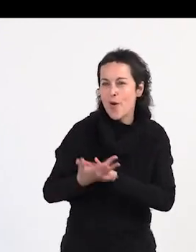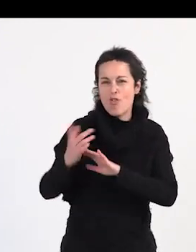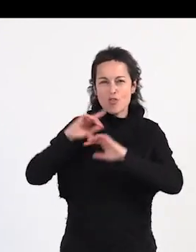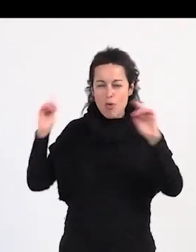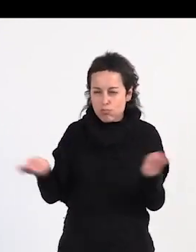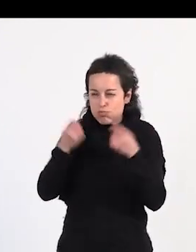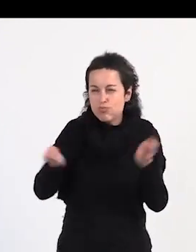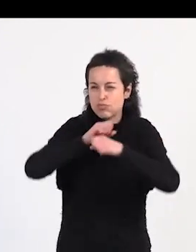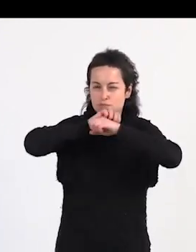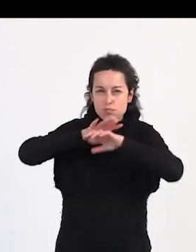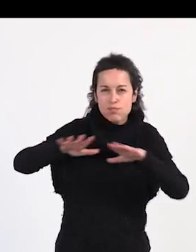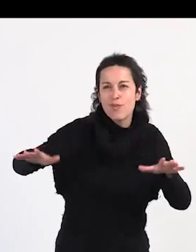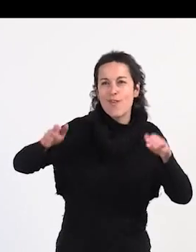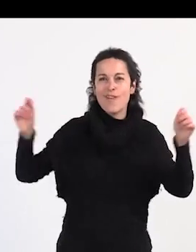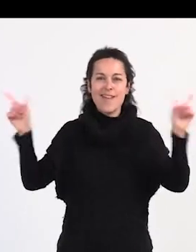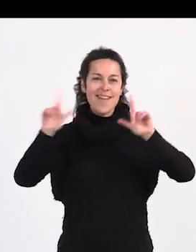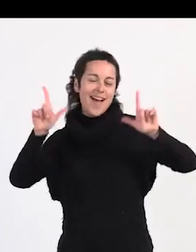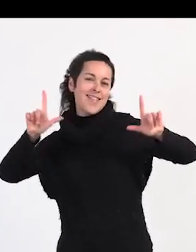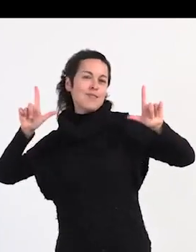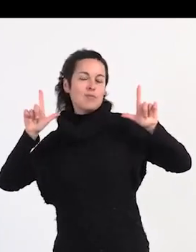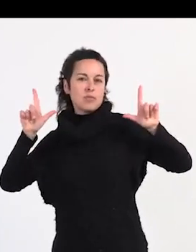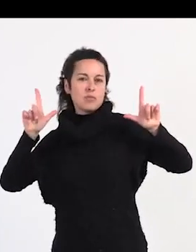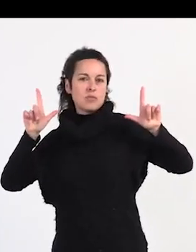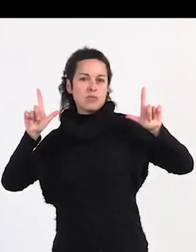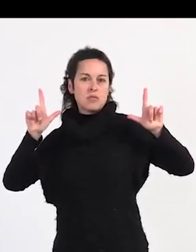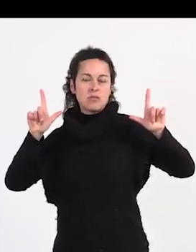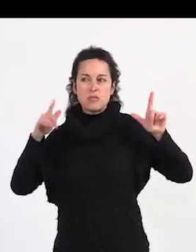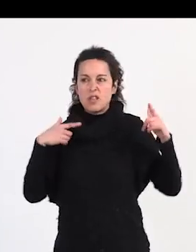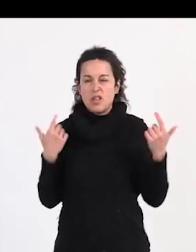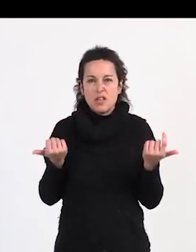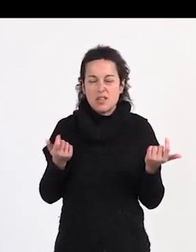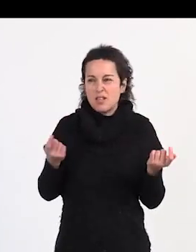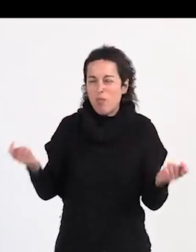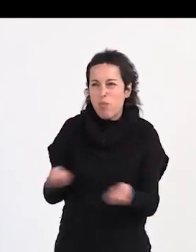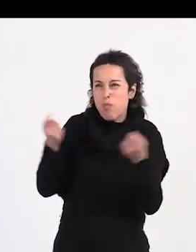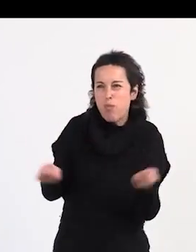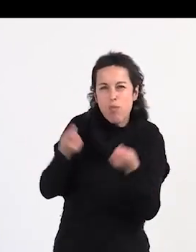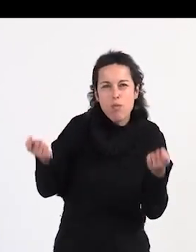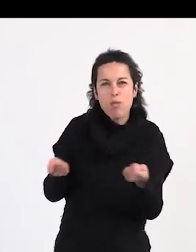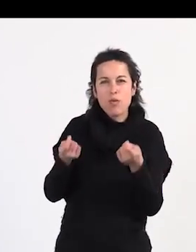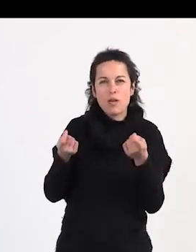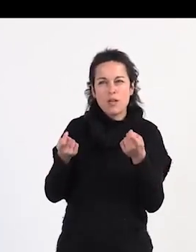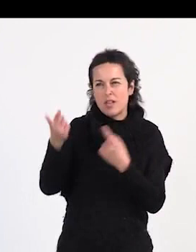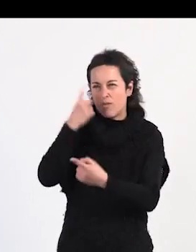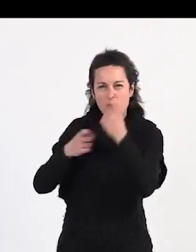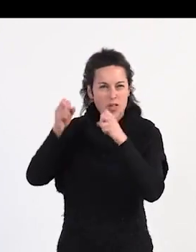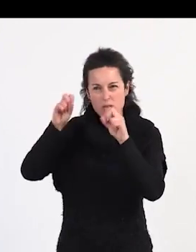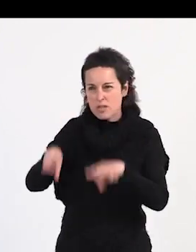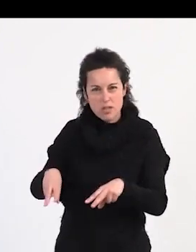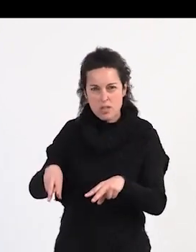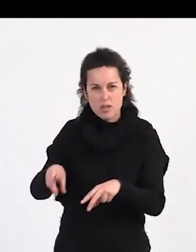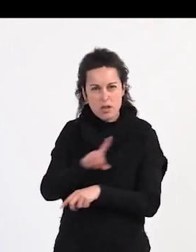seguidores y salir en la tele a golpe de sensacionalismo y desinformación.